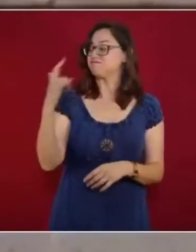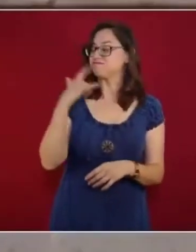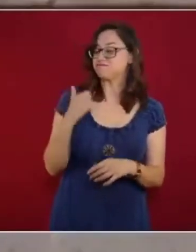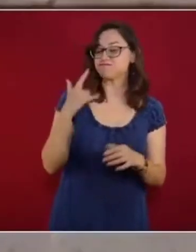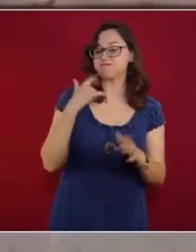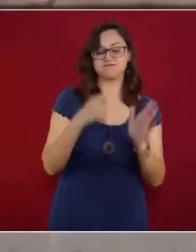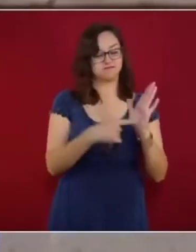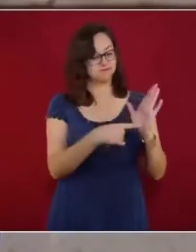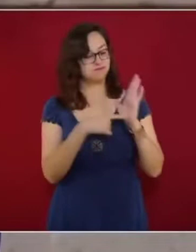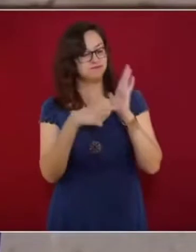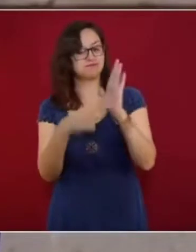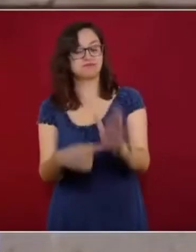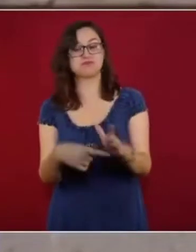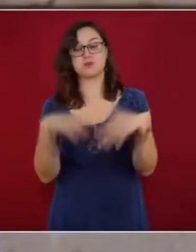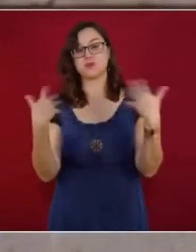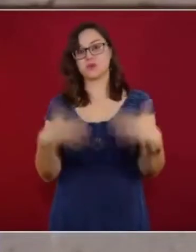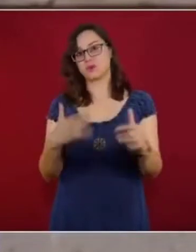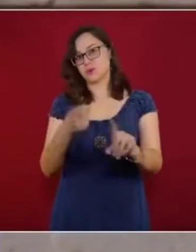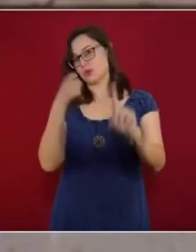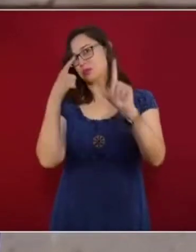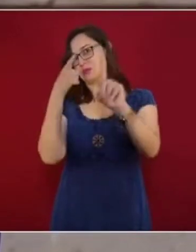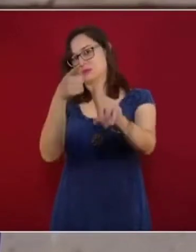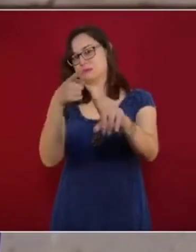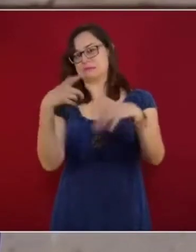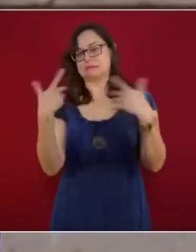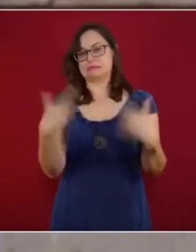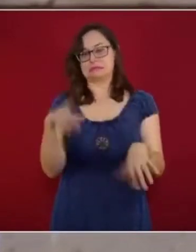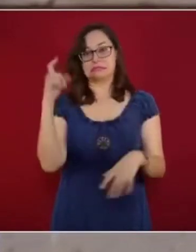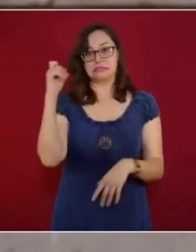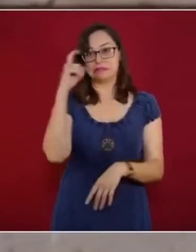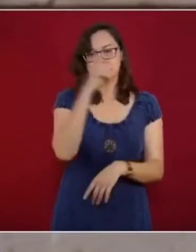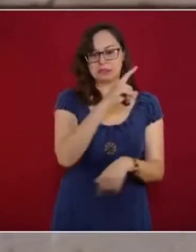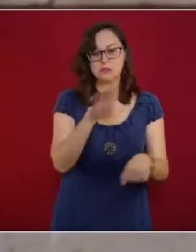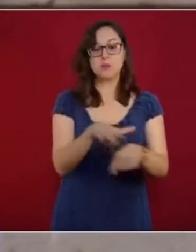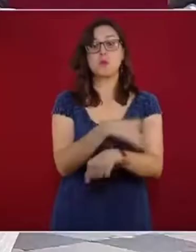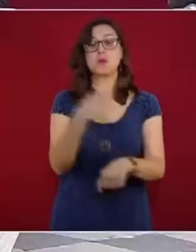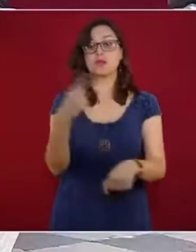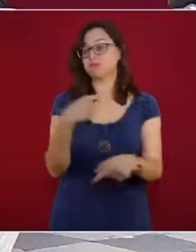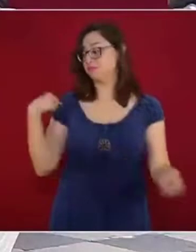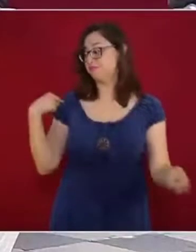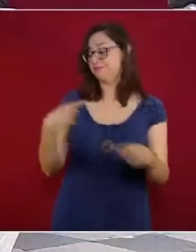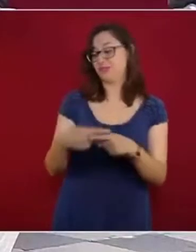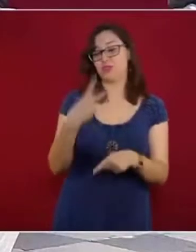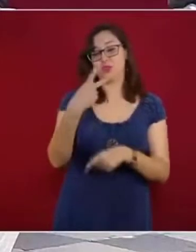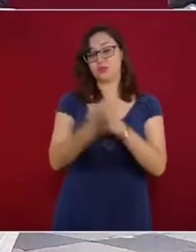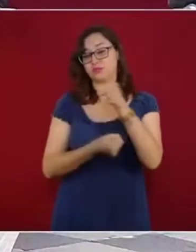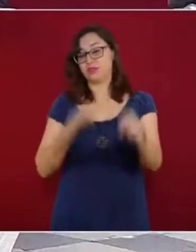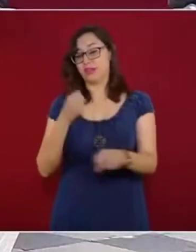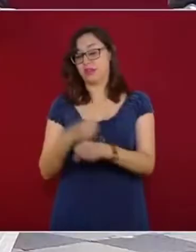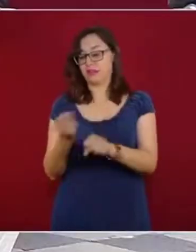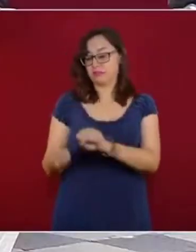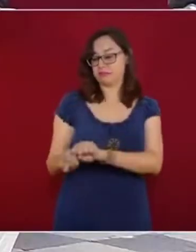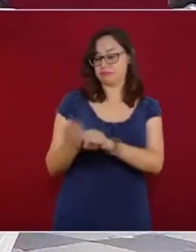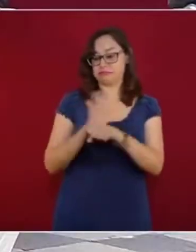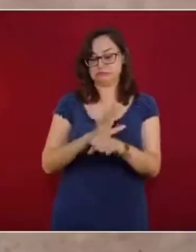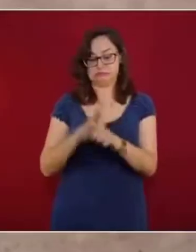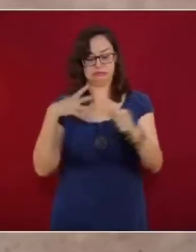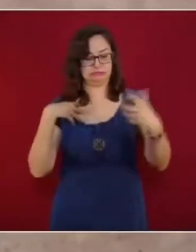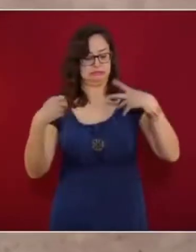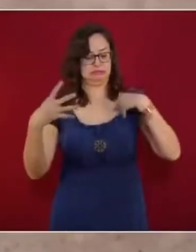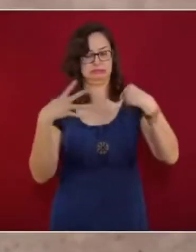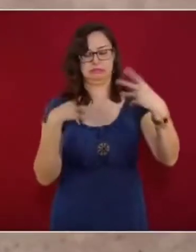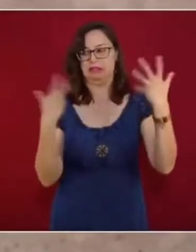enfrentar nuevos desafíos ante la pandemia por el COVID. Gracias a su entrega, maestros, a su mística y a su